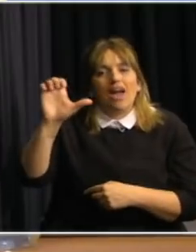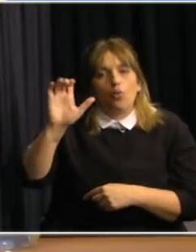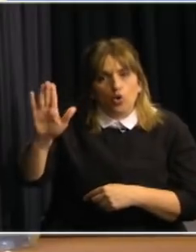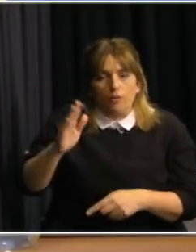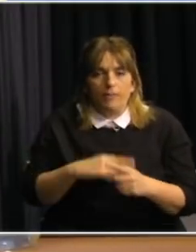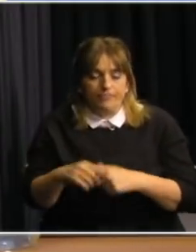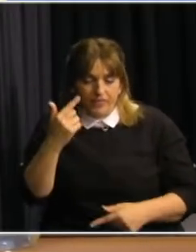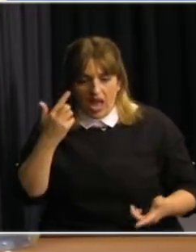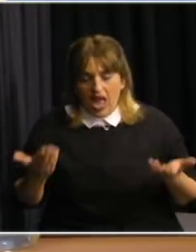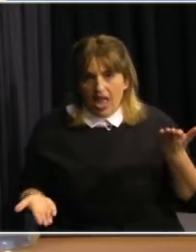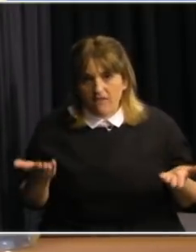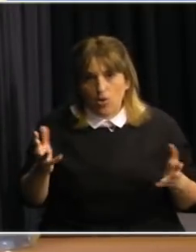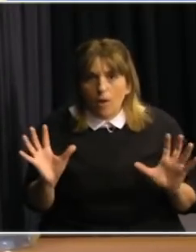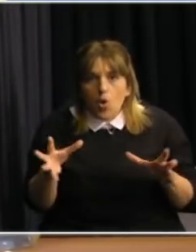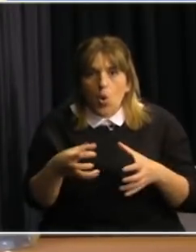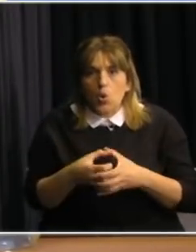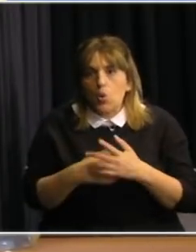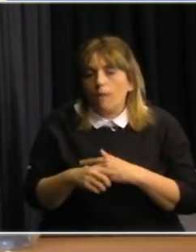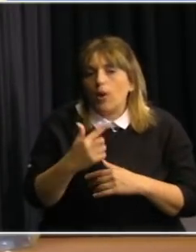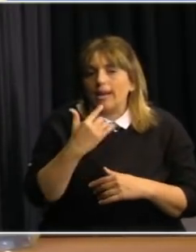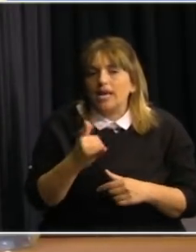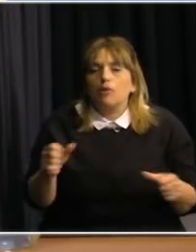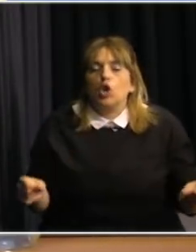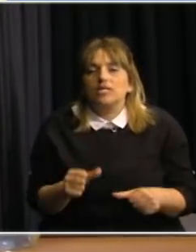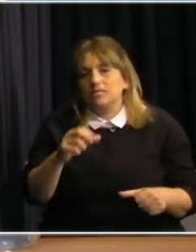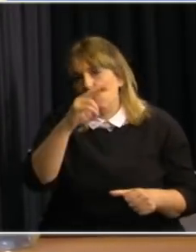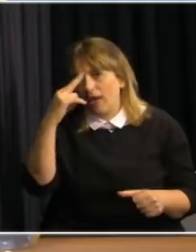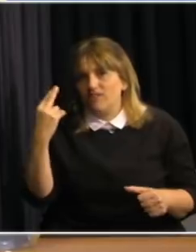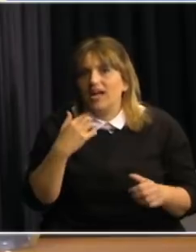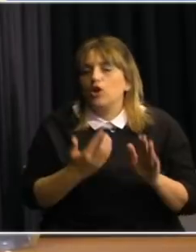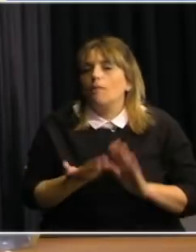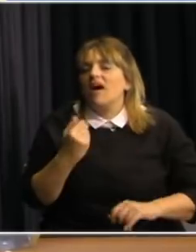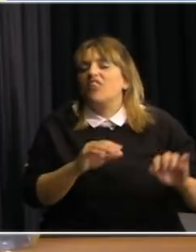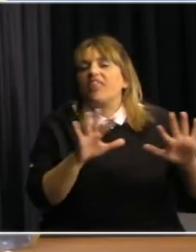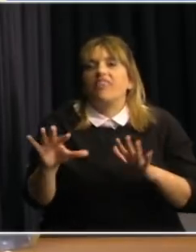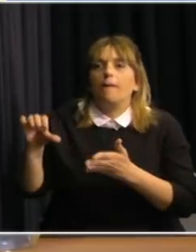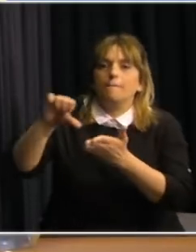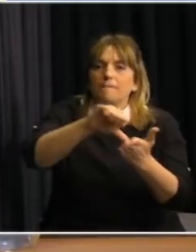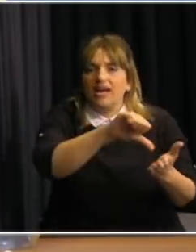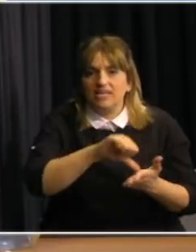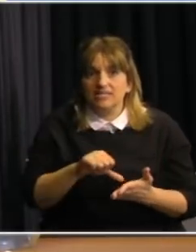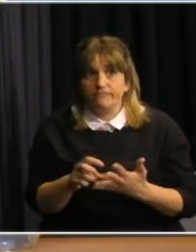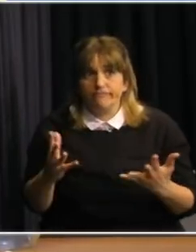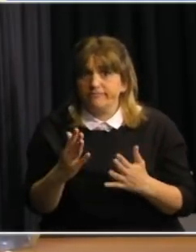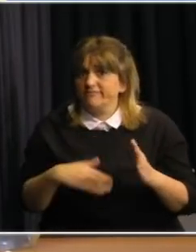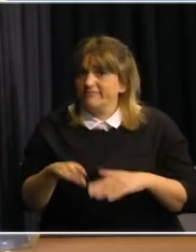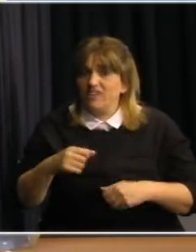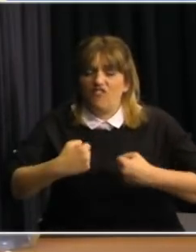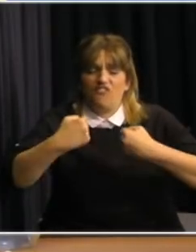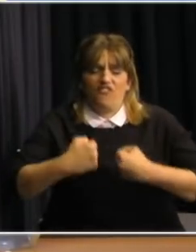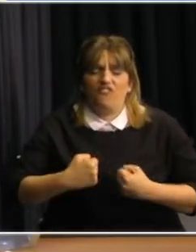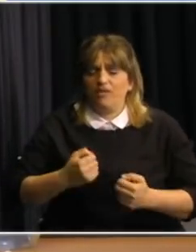Evaluamos en el grupo el ejemplo de lo que habían hecho en el verano más de 10 países. Hoy están casi todos en cuarentena estricta.